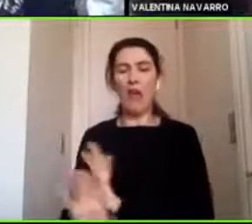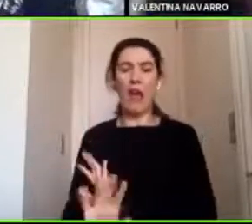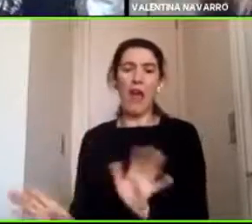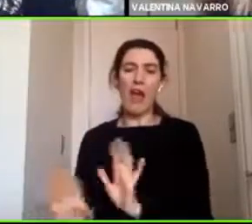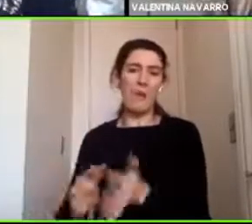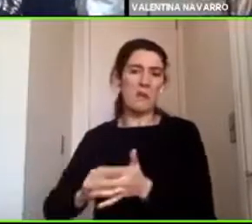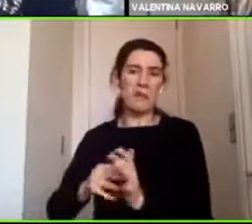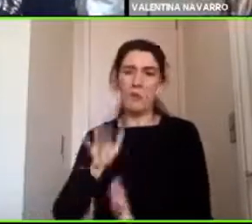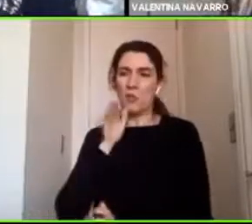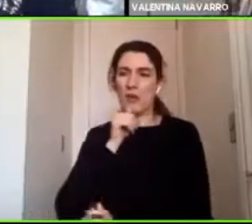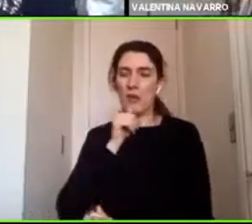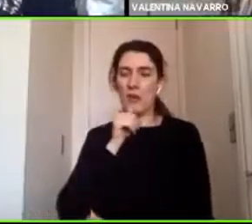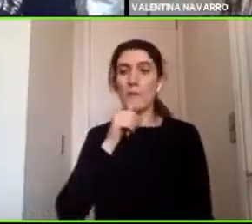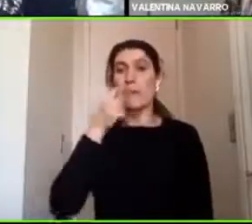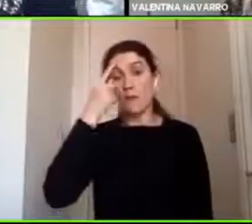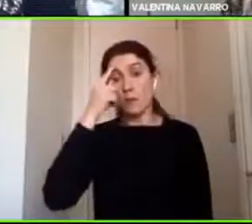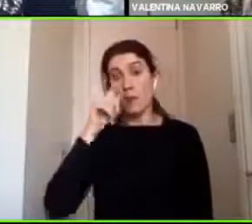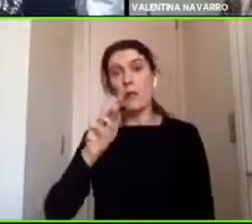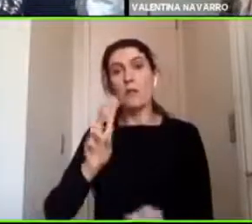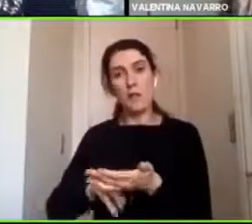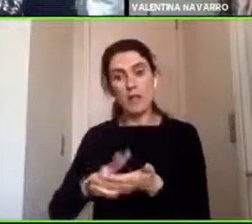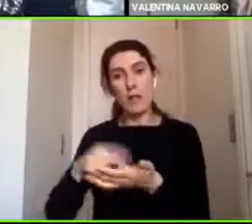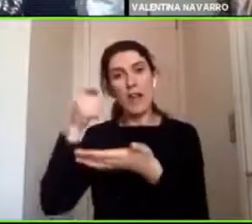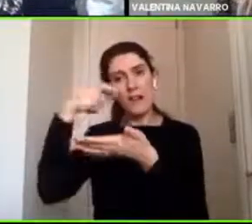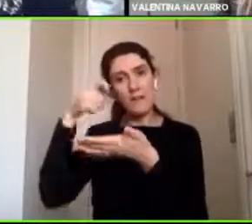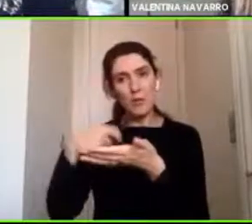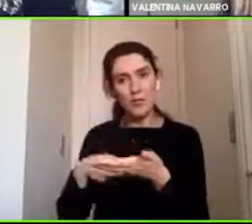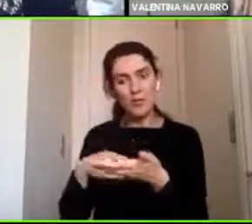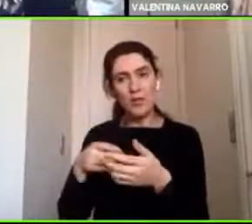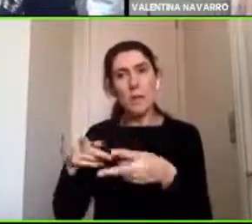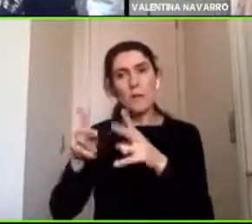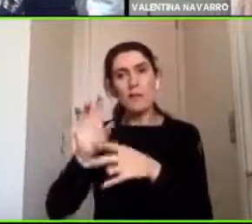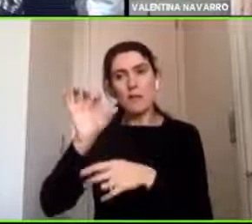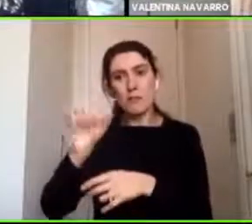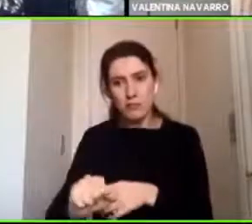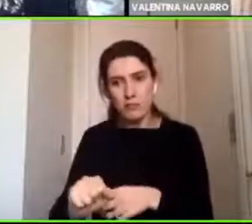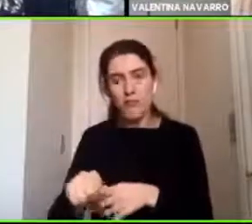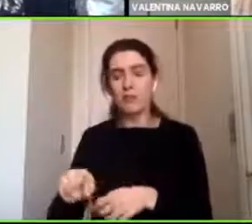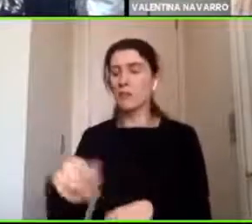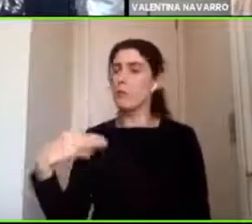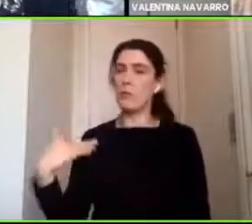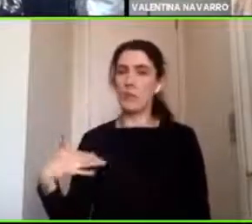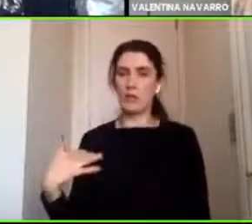contar con una evaluación que te permita detectar eso es sumamente relevante